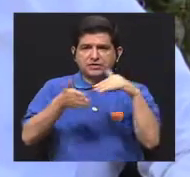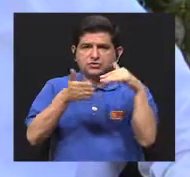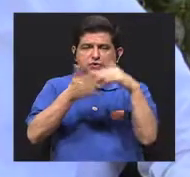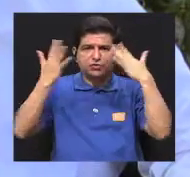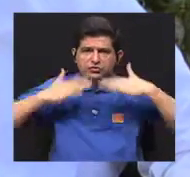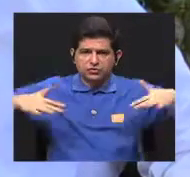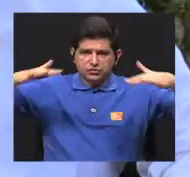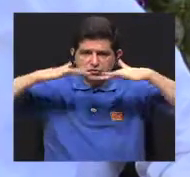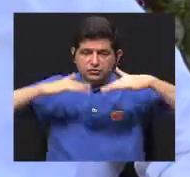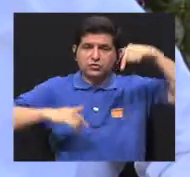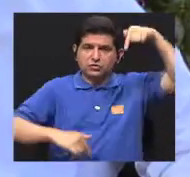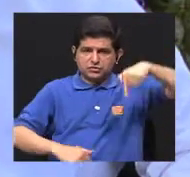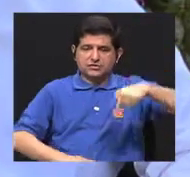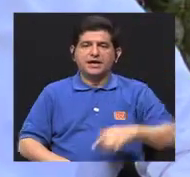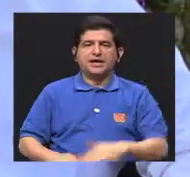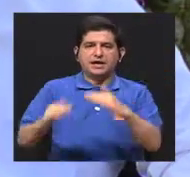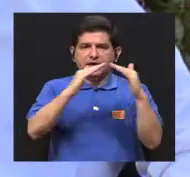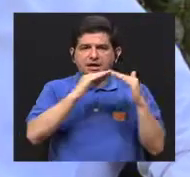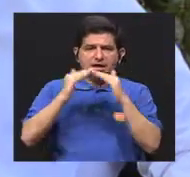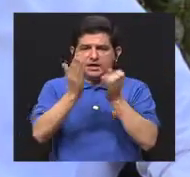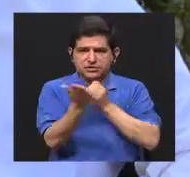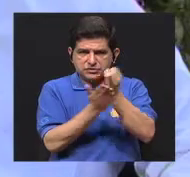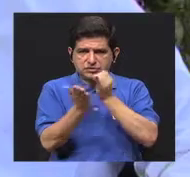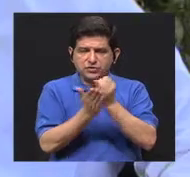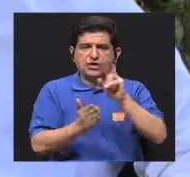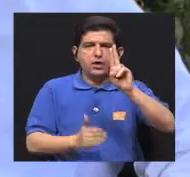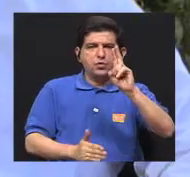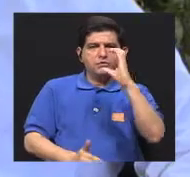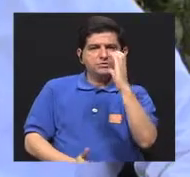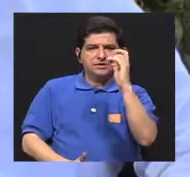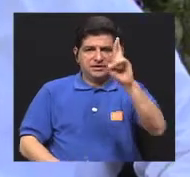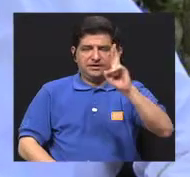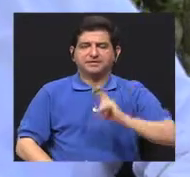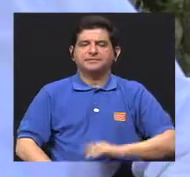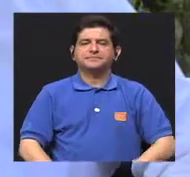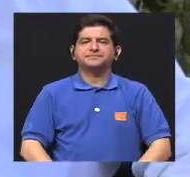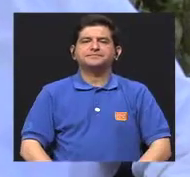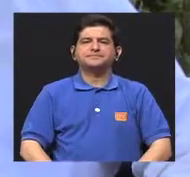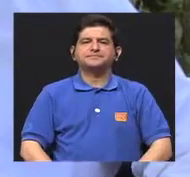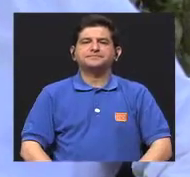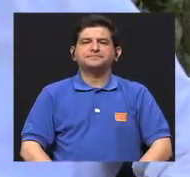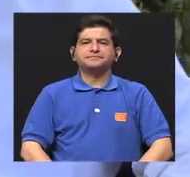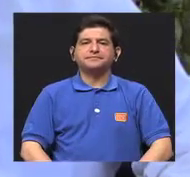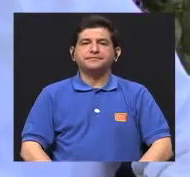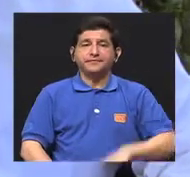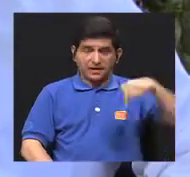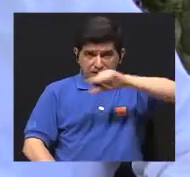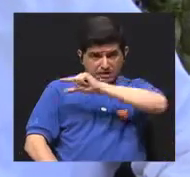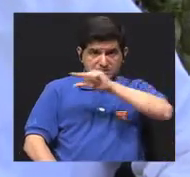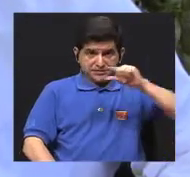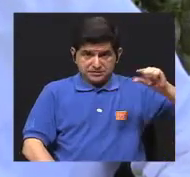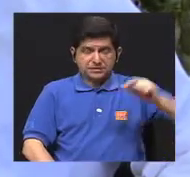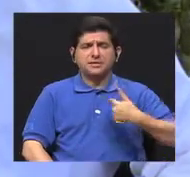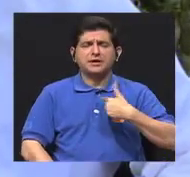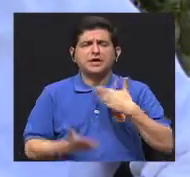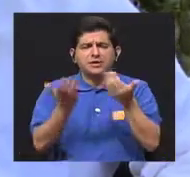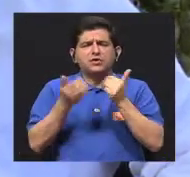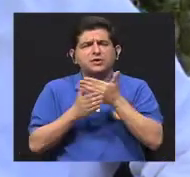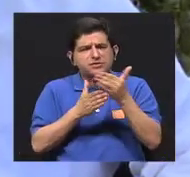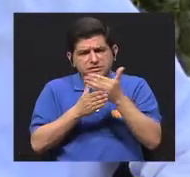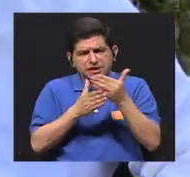de Estudios Tropicales, acá en la Ciudad de la Investigación de la Universidad de Costa Rica. Esta semana